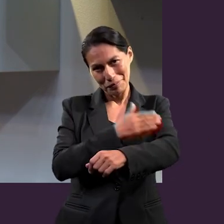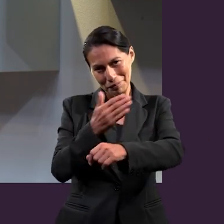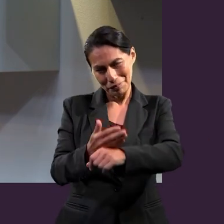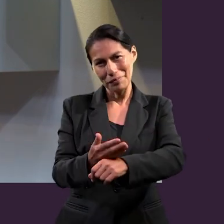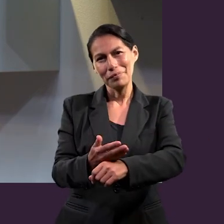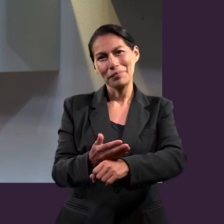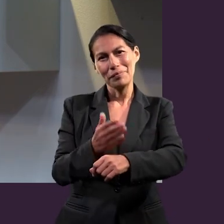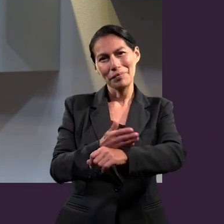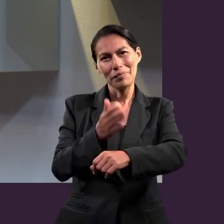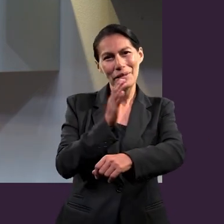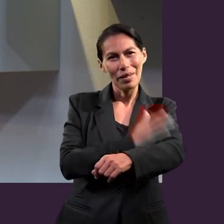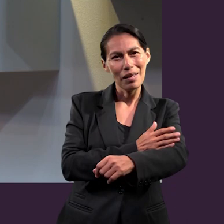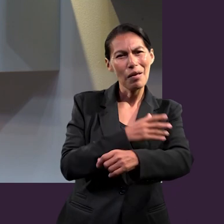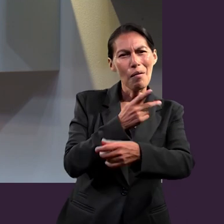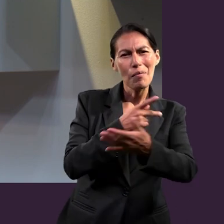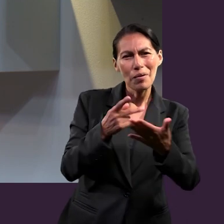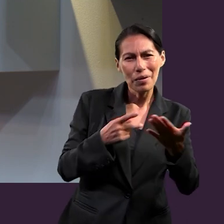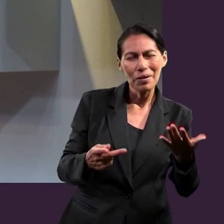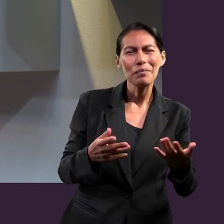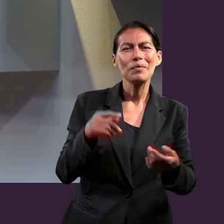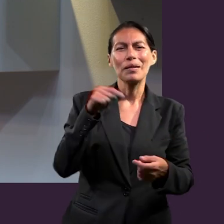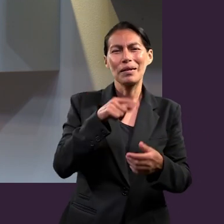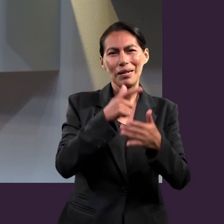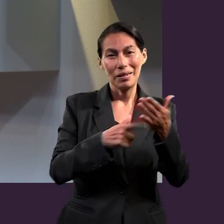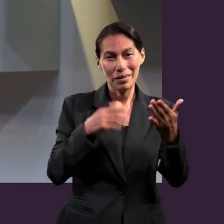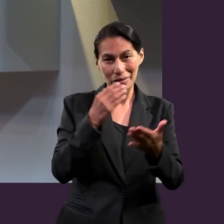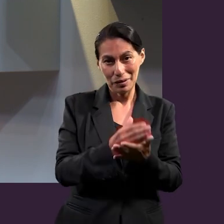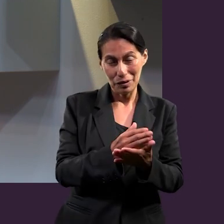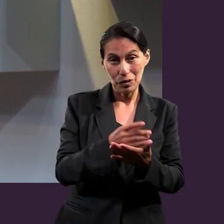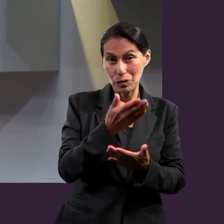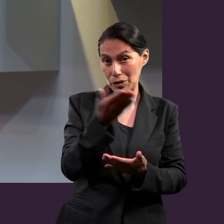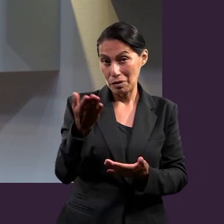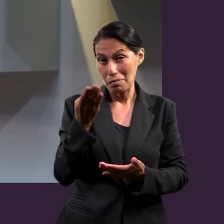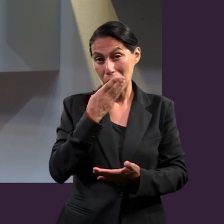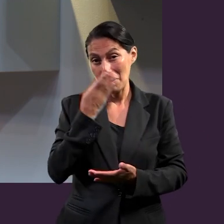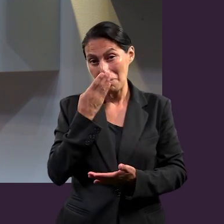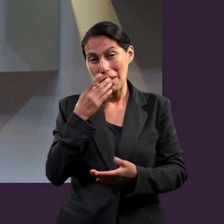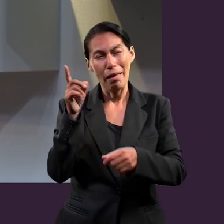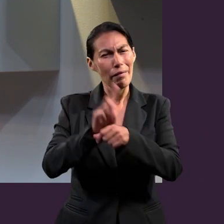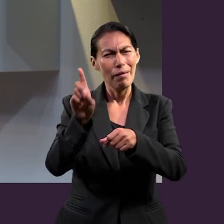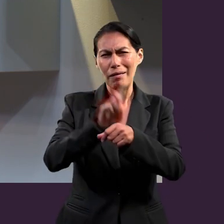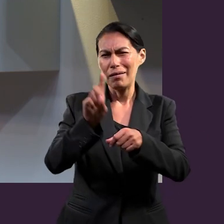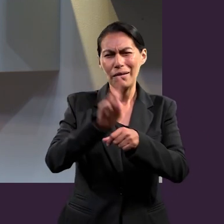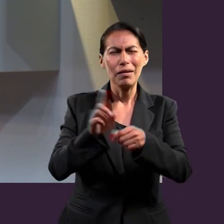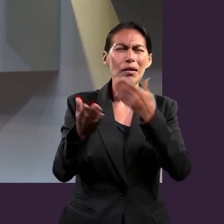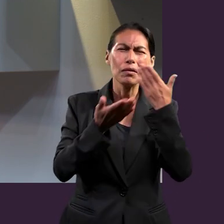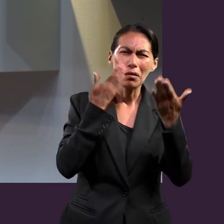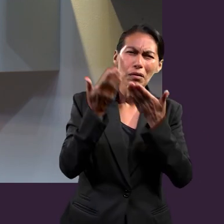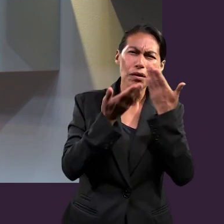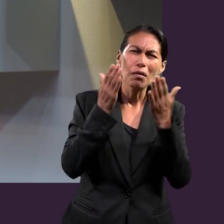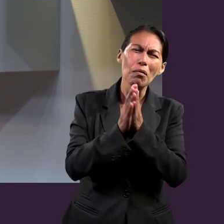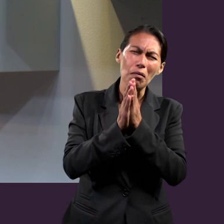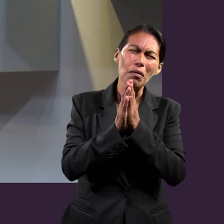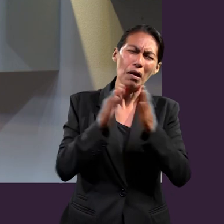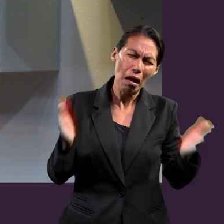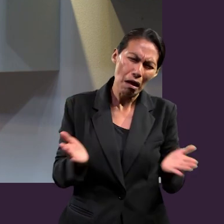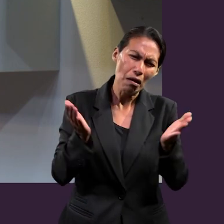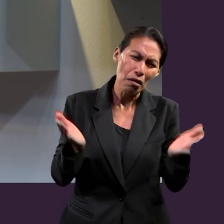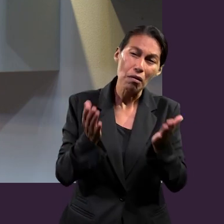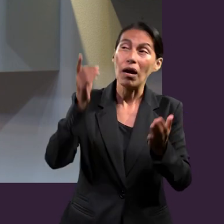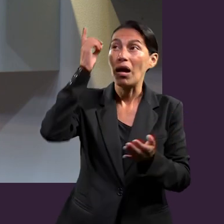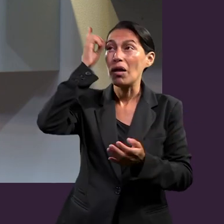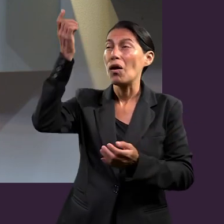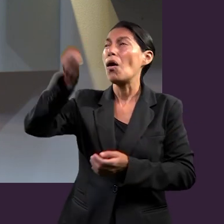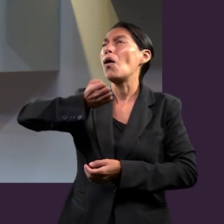con nosotros en este repaso de la lección. No dejemos de estudiar la Biblia día con día. Busquemos a nuestro Dios